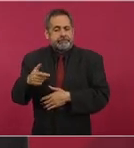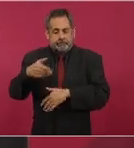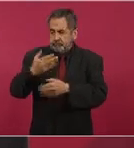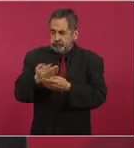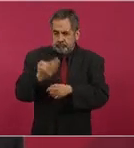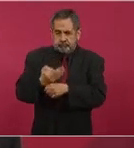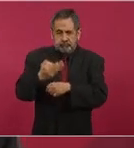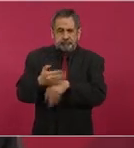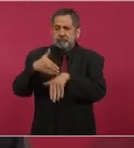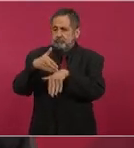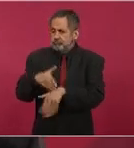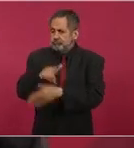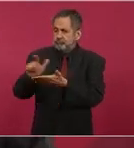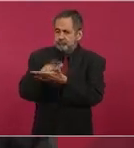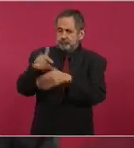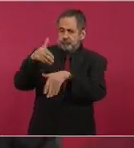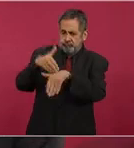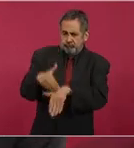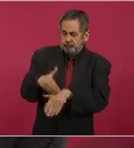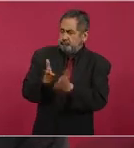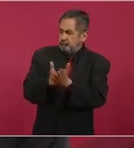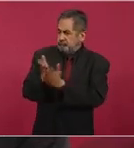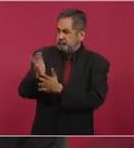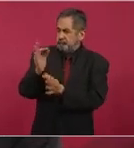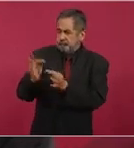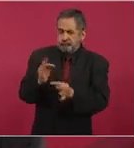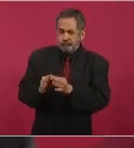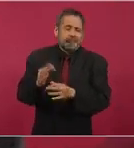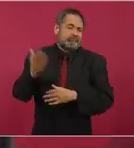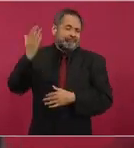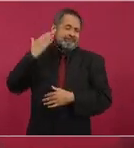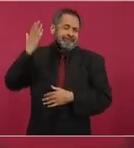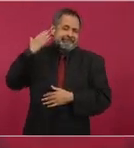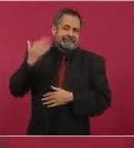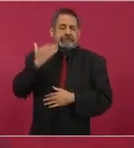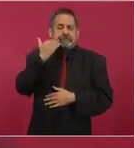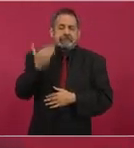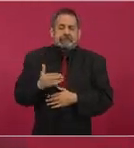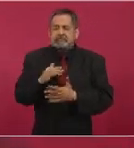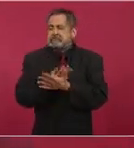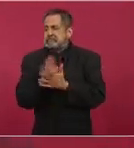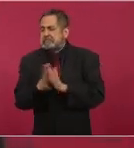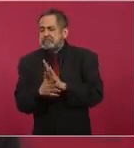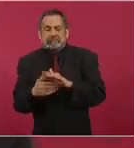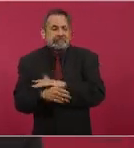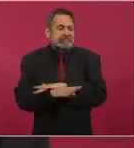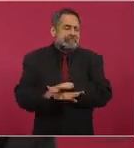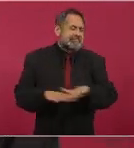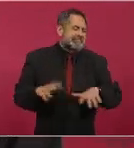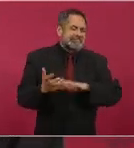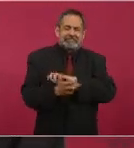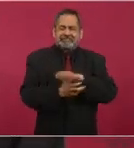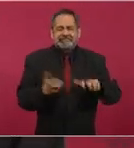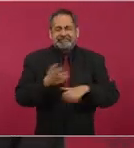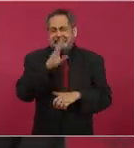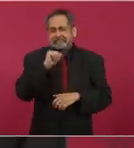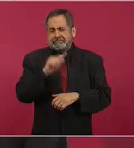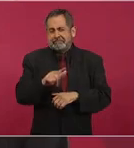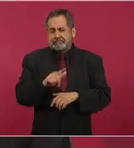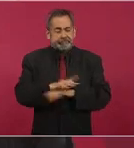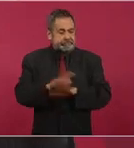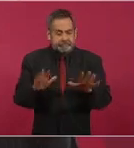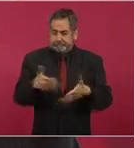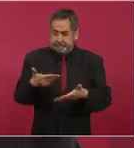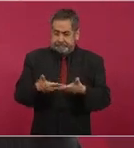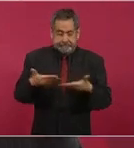Lo que había era un Estado de Chueco, un Estado de Cohecho y lo